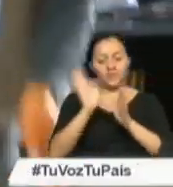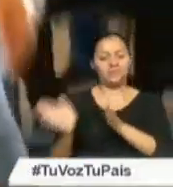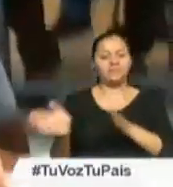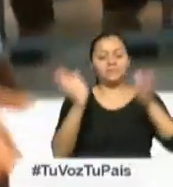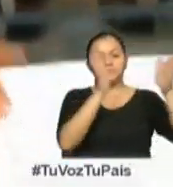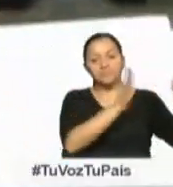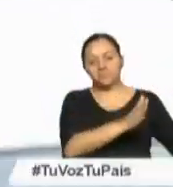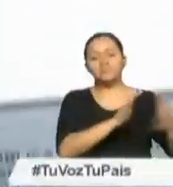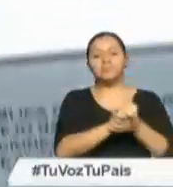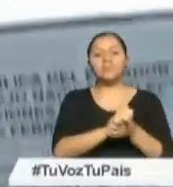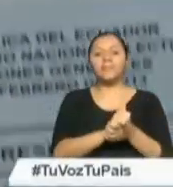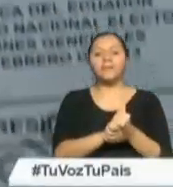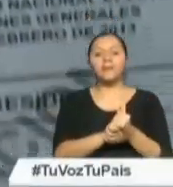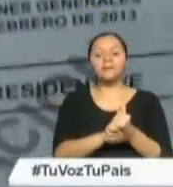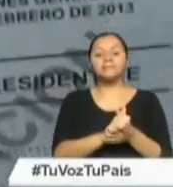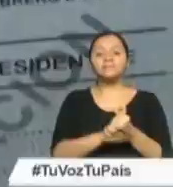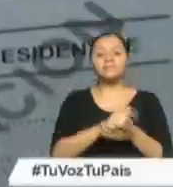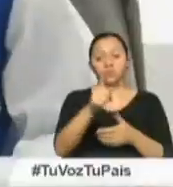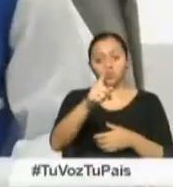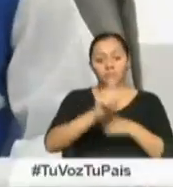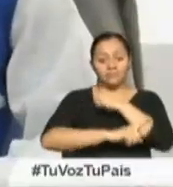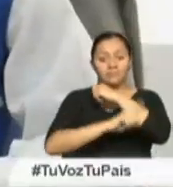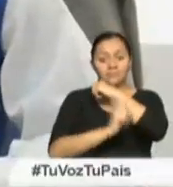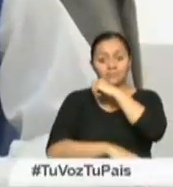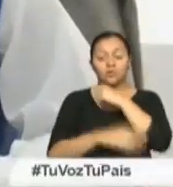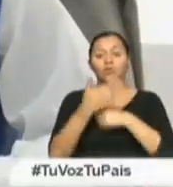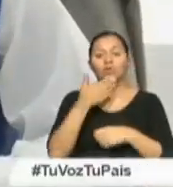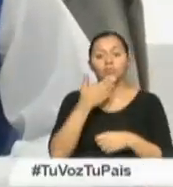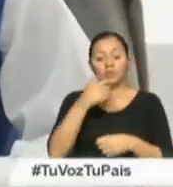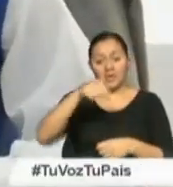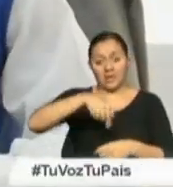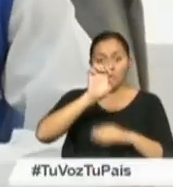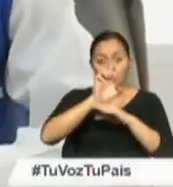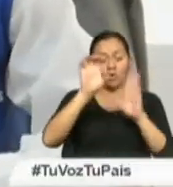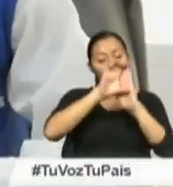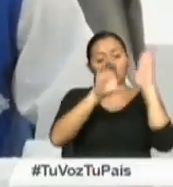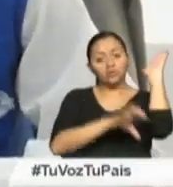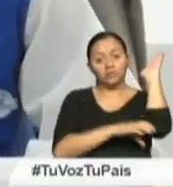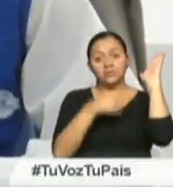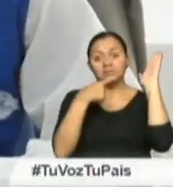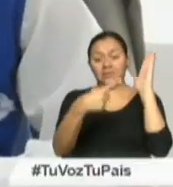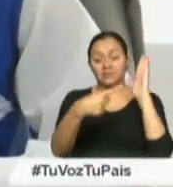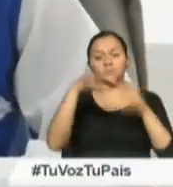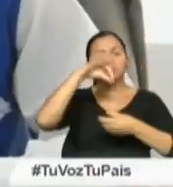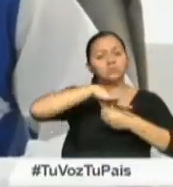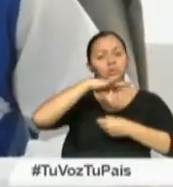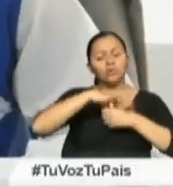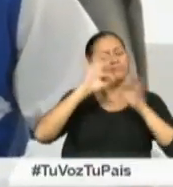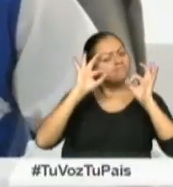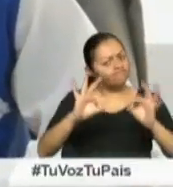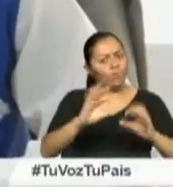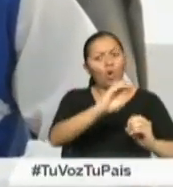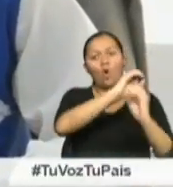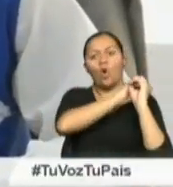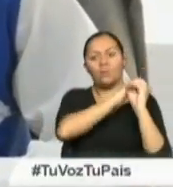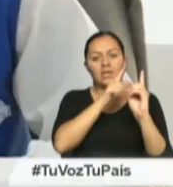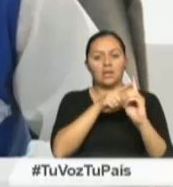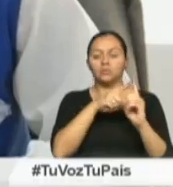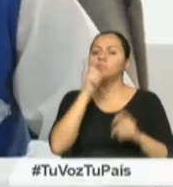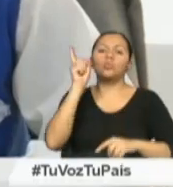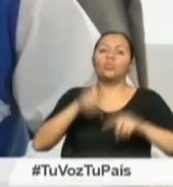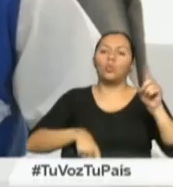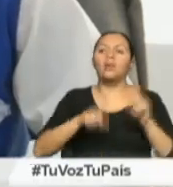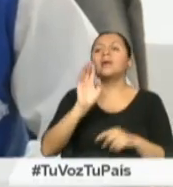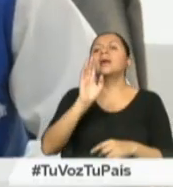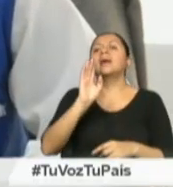a las sanciones, recordar que en el Ecuador el voto es obligatorio. Y tenemos ciertas características de voto facultativo.